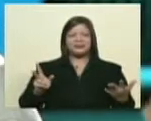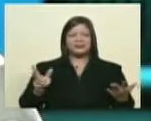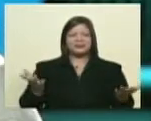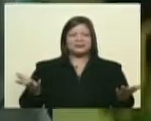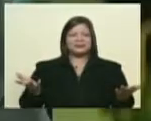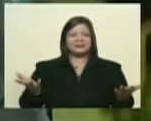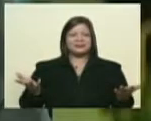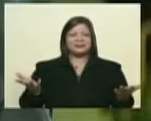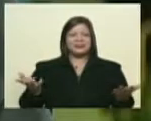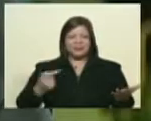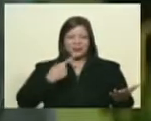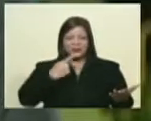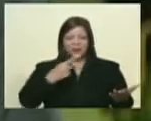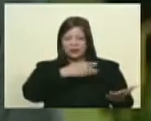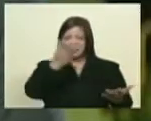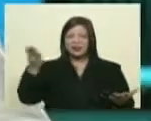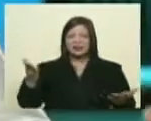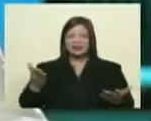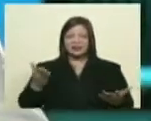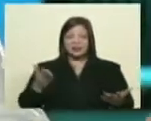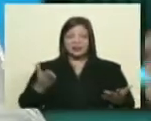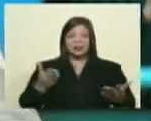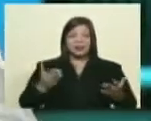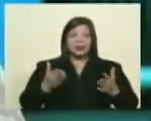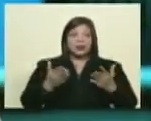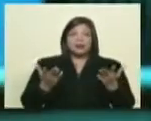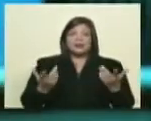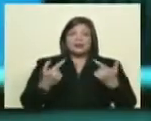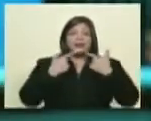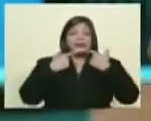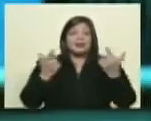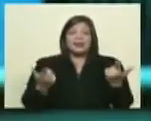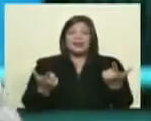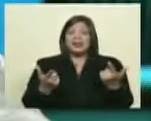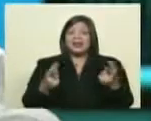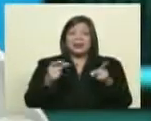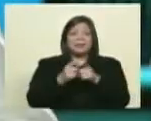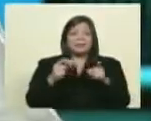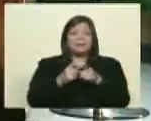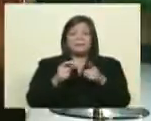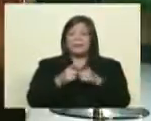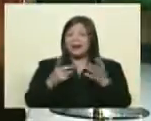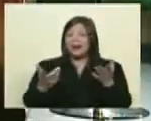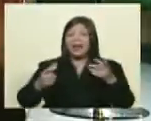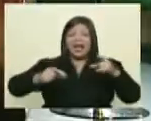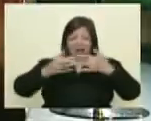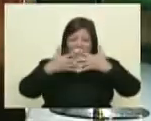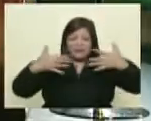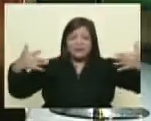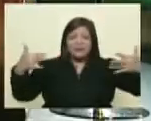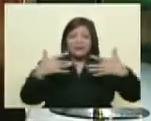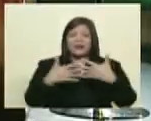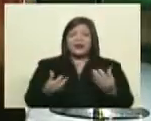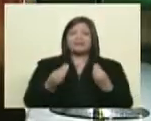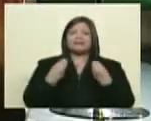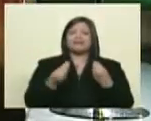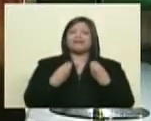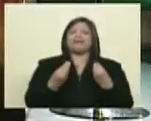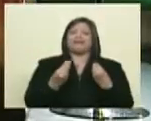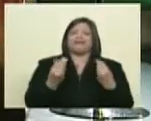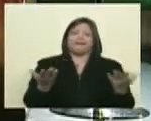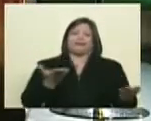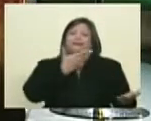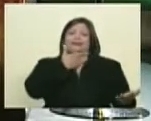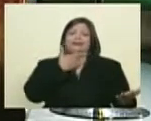¿tú le dices eso a tus colegas? es que es absurdo periodistas es que ese argumento españoles o venezolanos de donde sea hombre